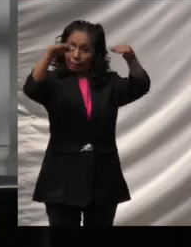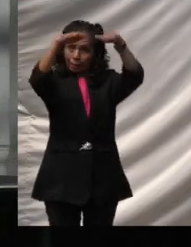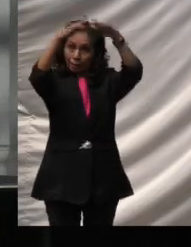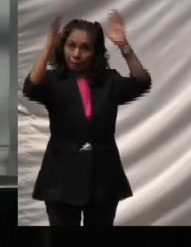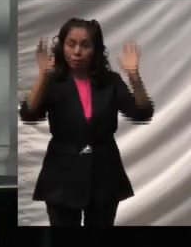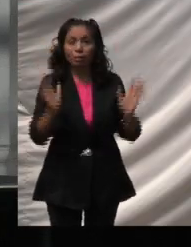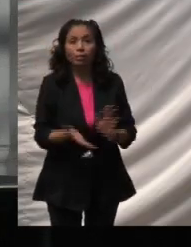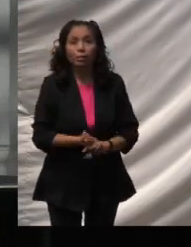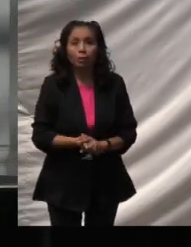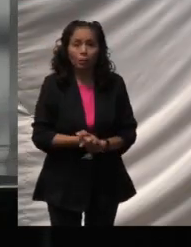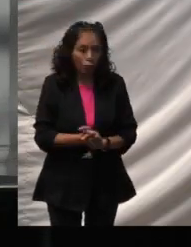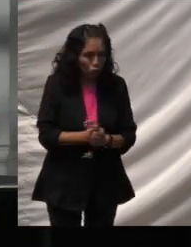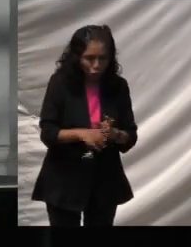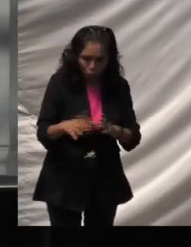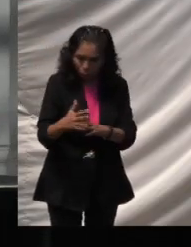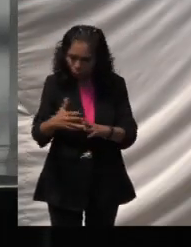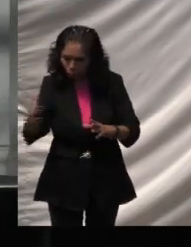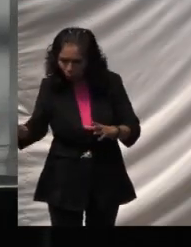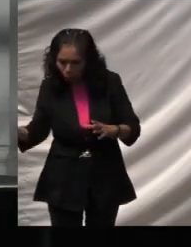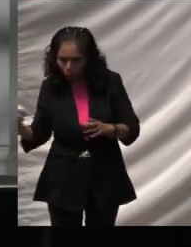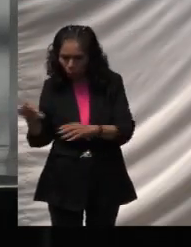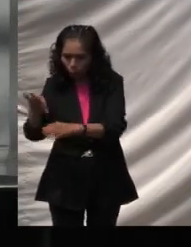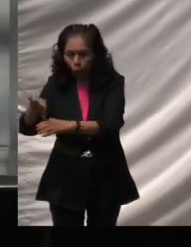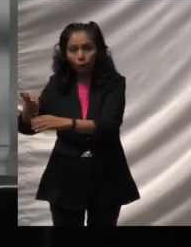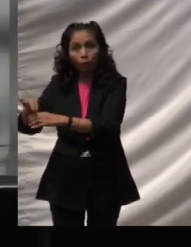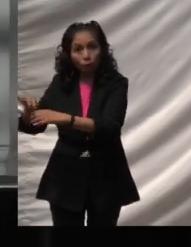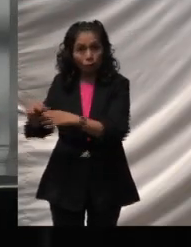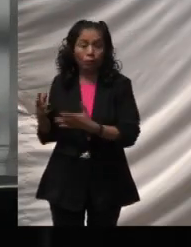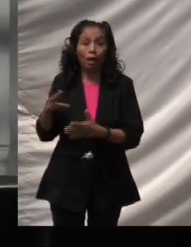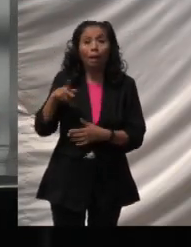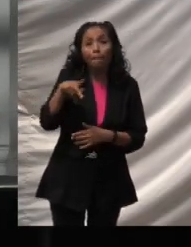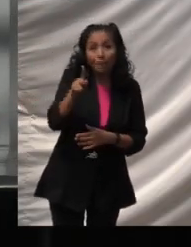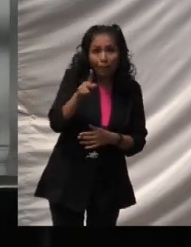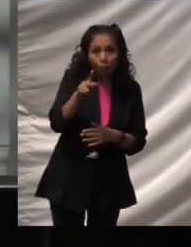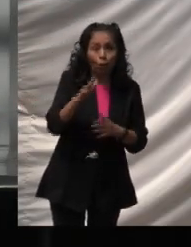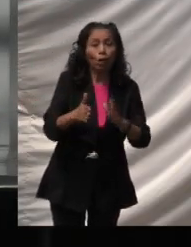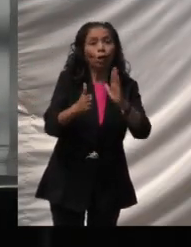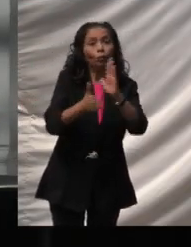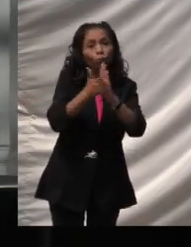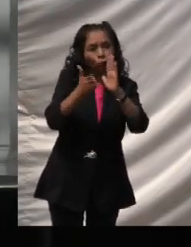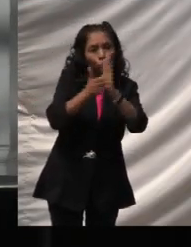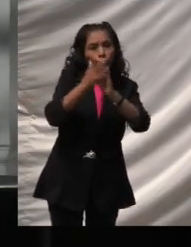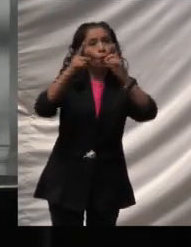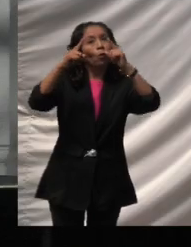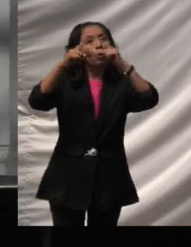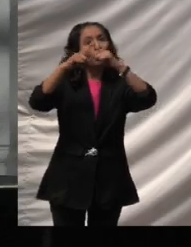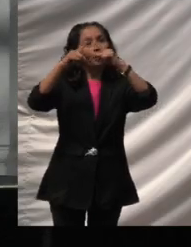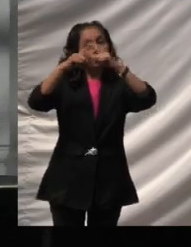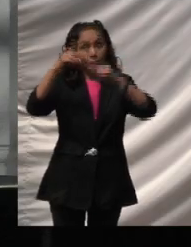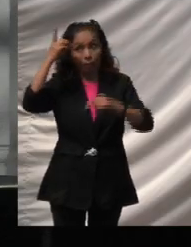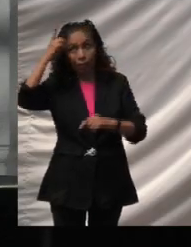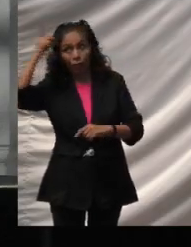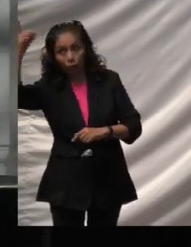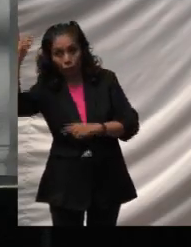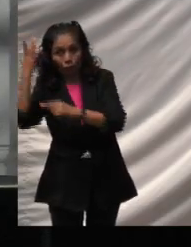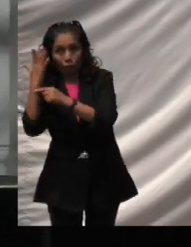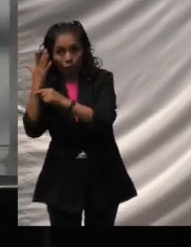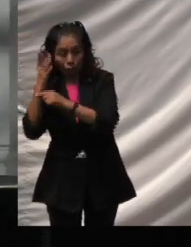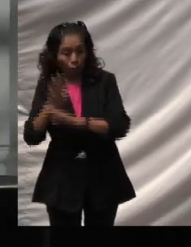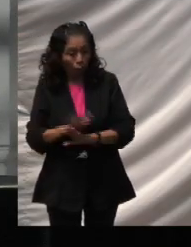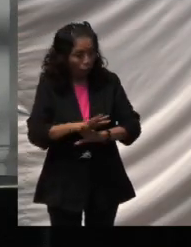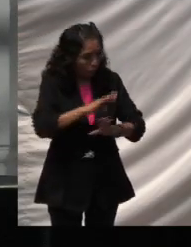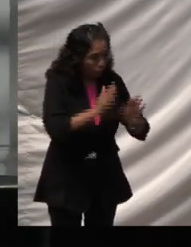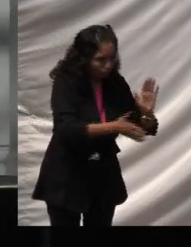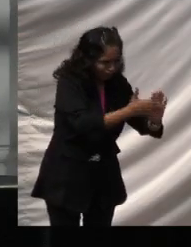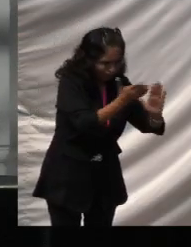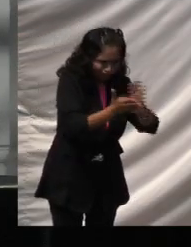lugares para concechar. Pero, en especial, construyó el templo que tanto quería la diosa. Cuando el maya